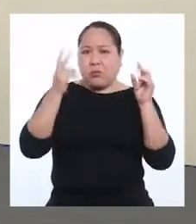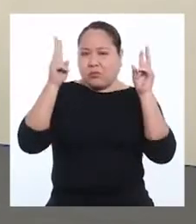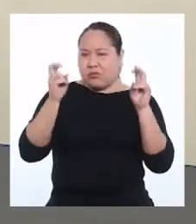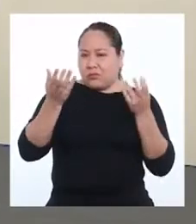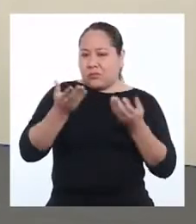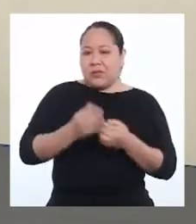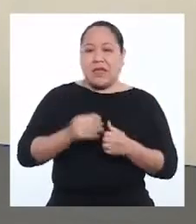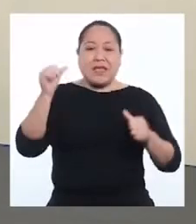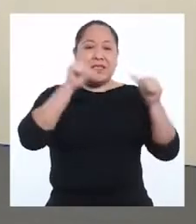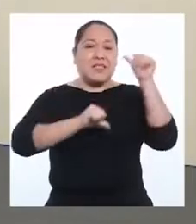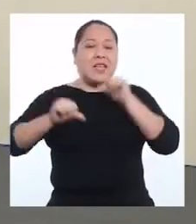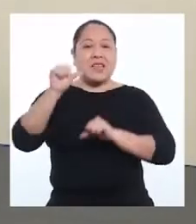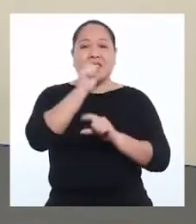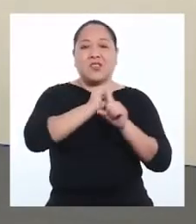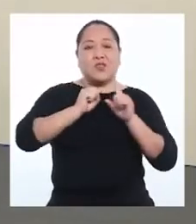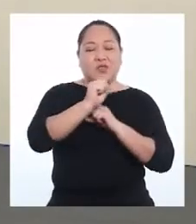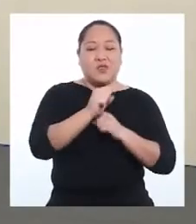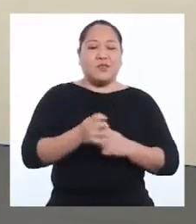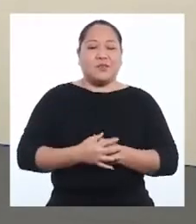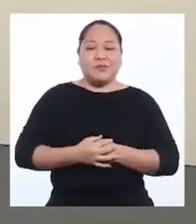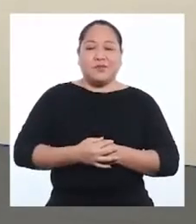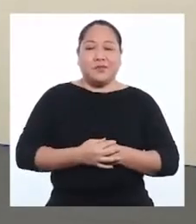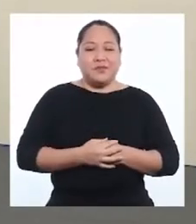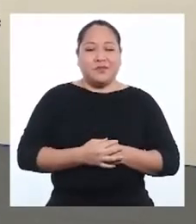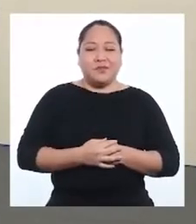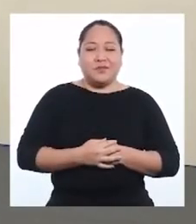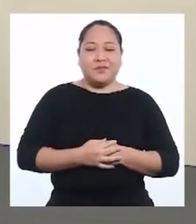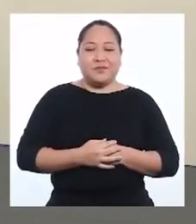tratará sobre ciencias sociales.